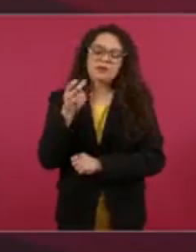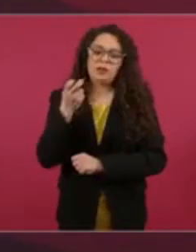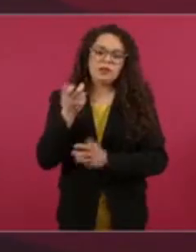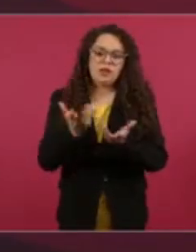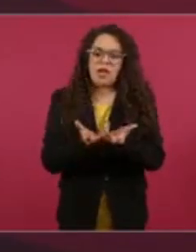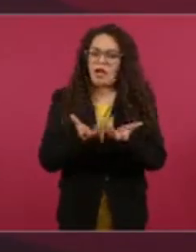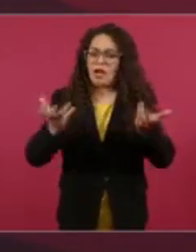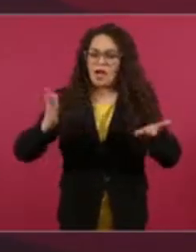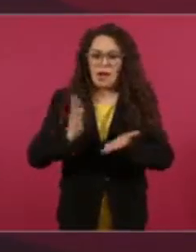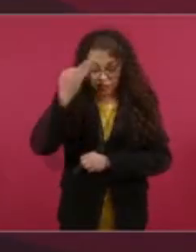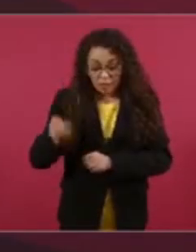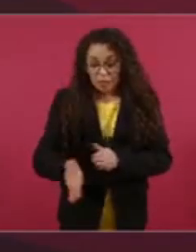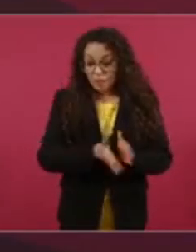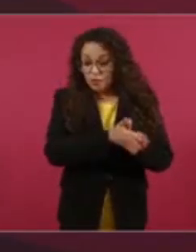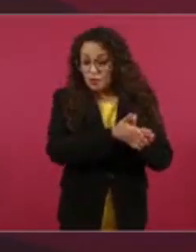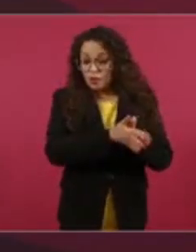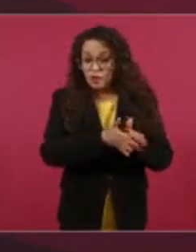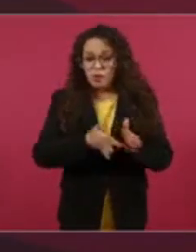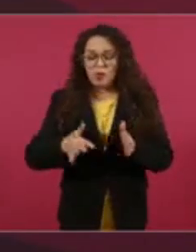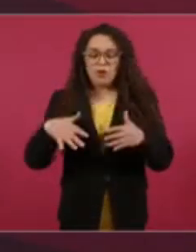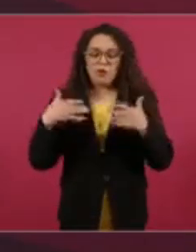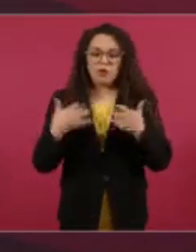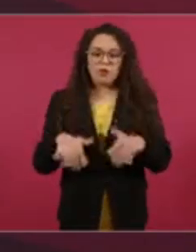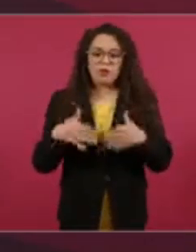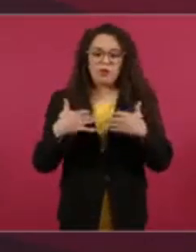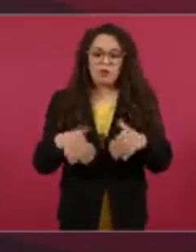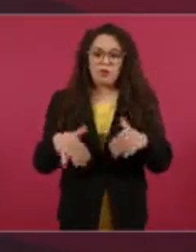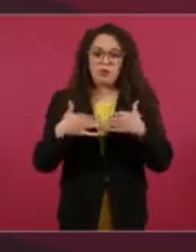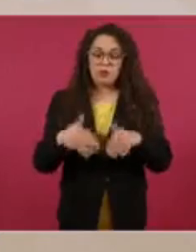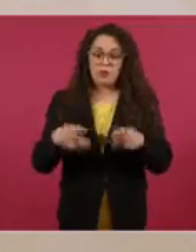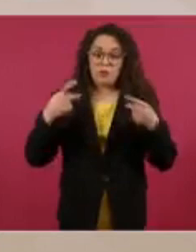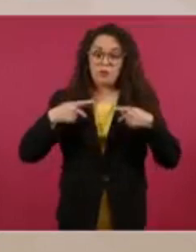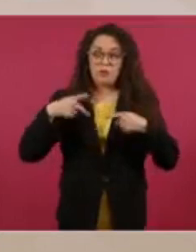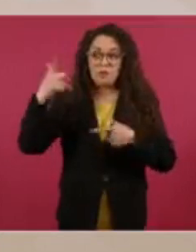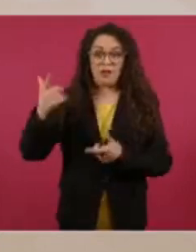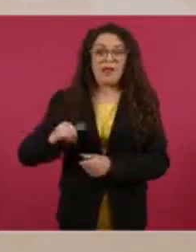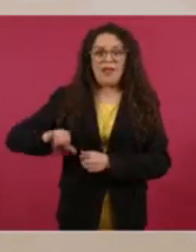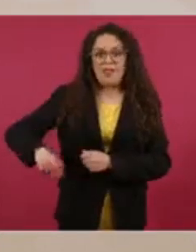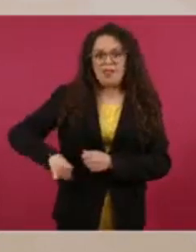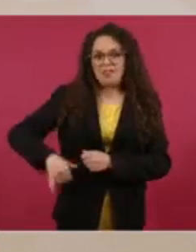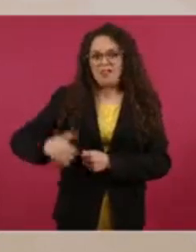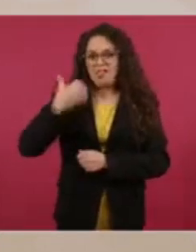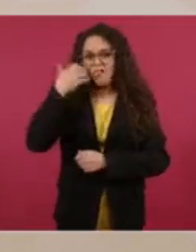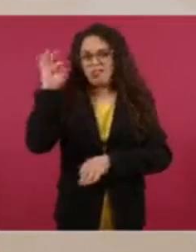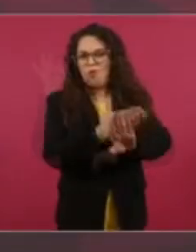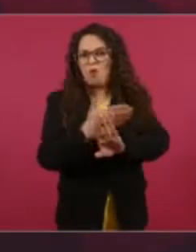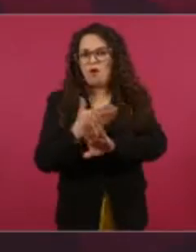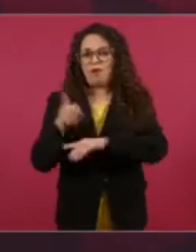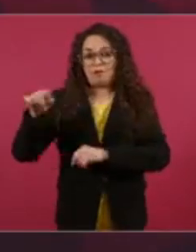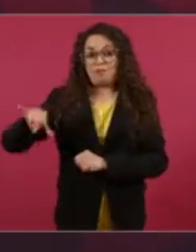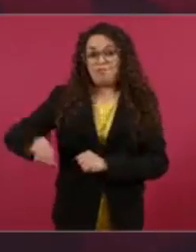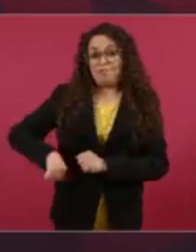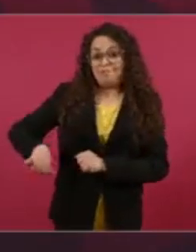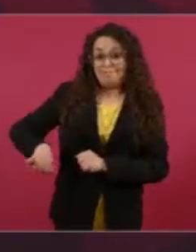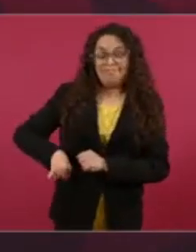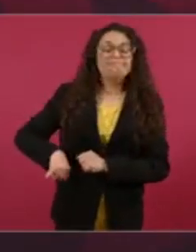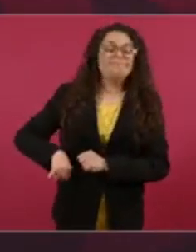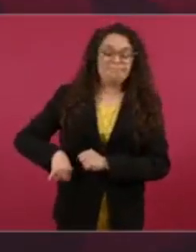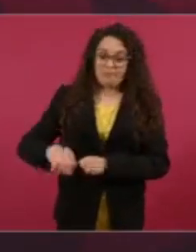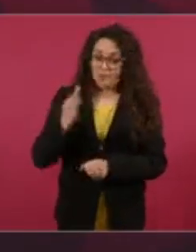Son tiempos también de sopilotes, de buitres y de